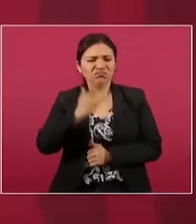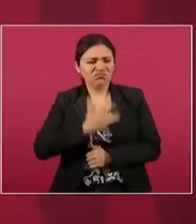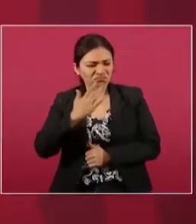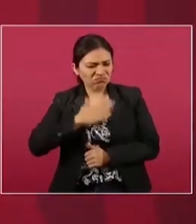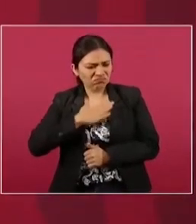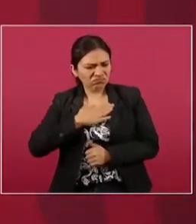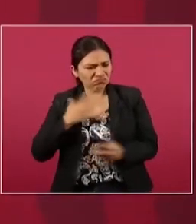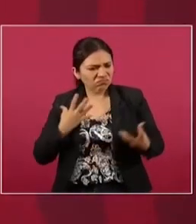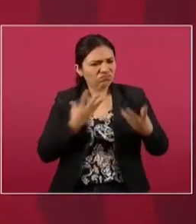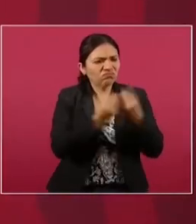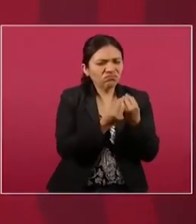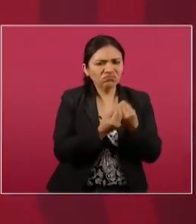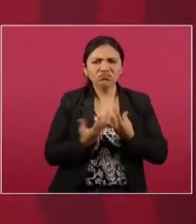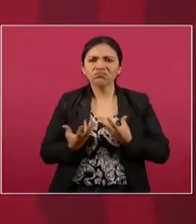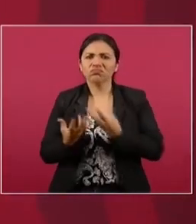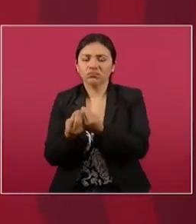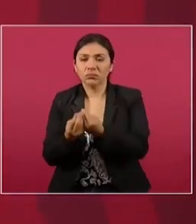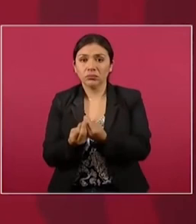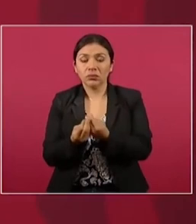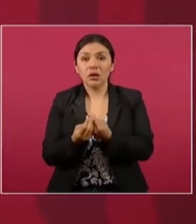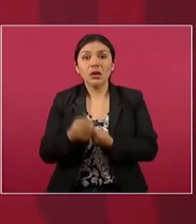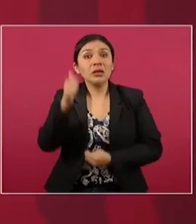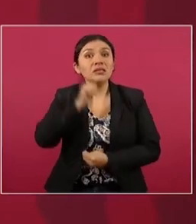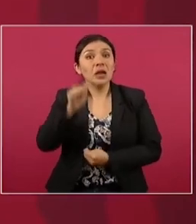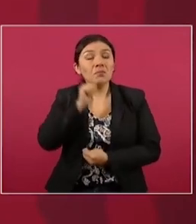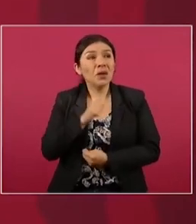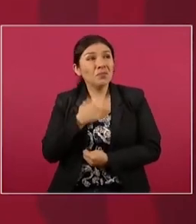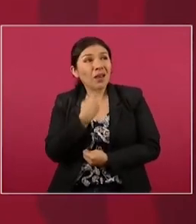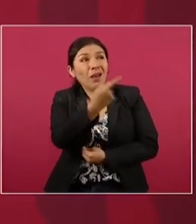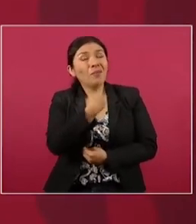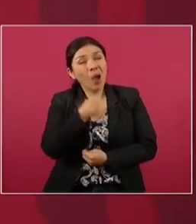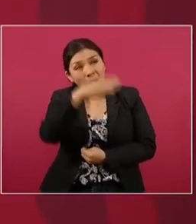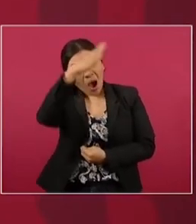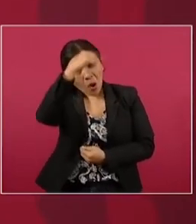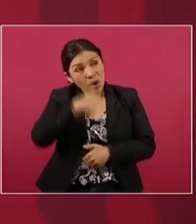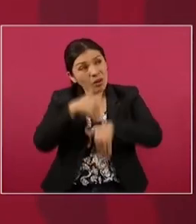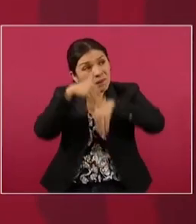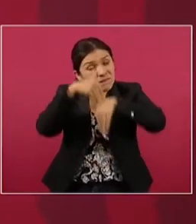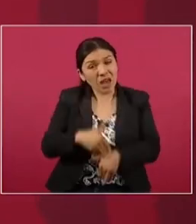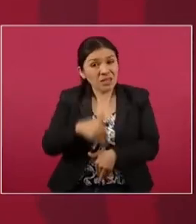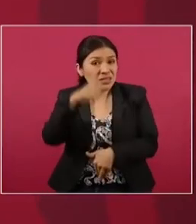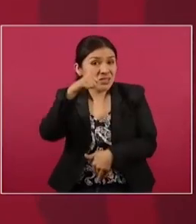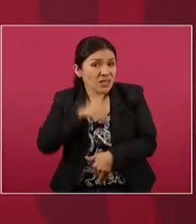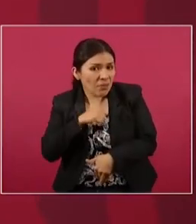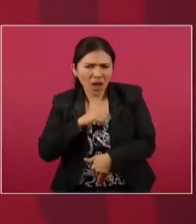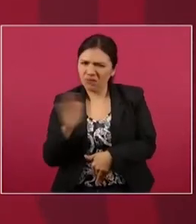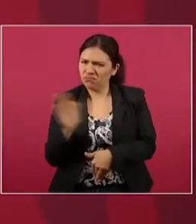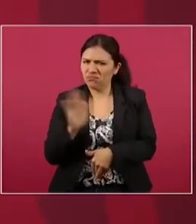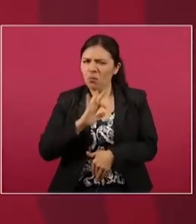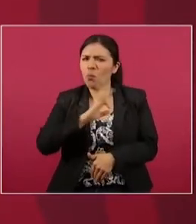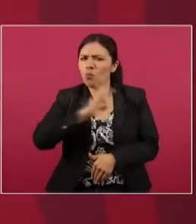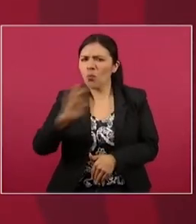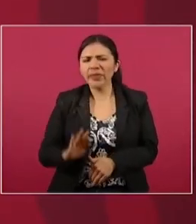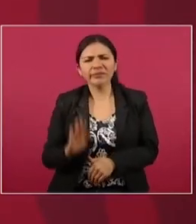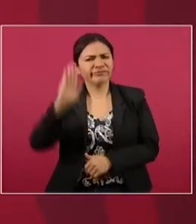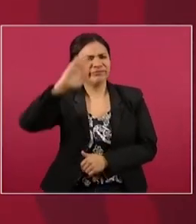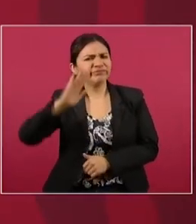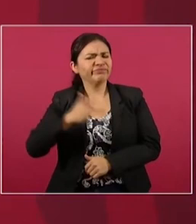siempre se esté de acuerdo y se pueda hacer un cuestionamiento.